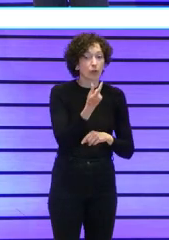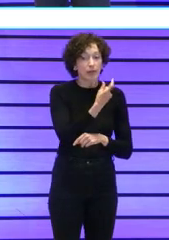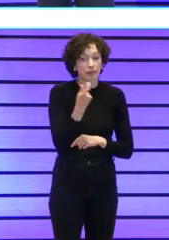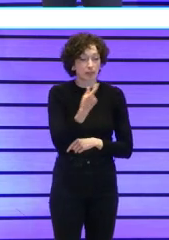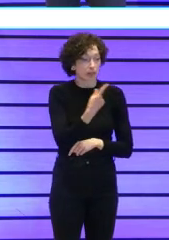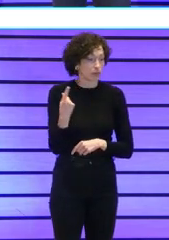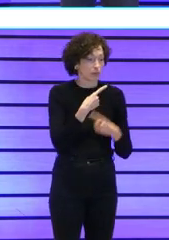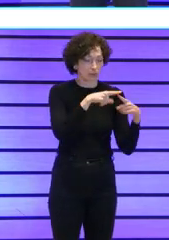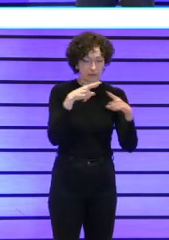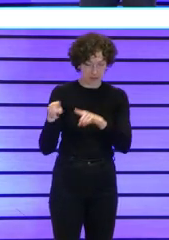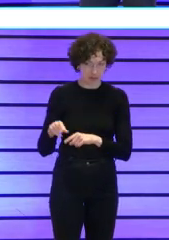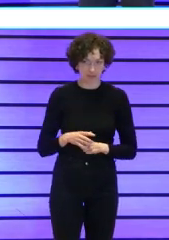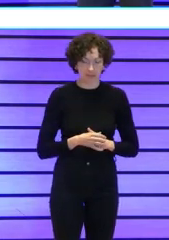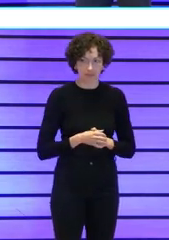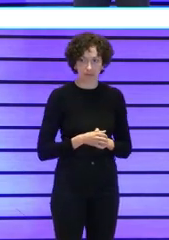distinto